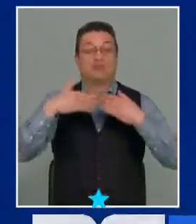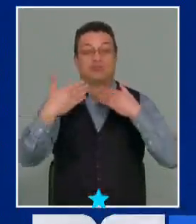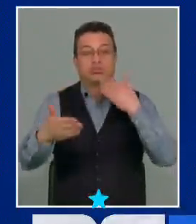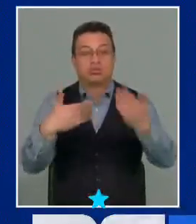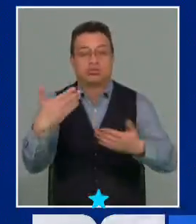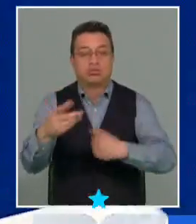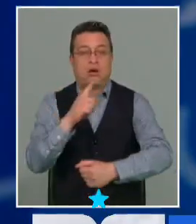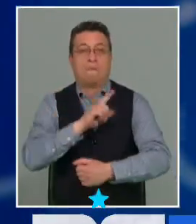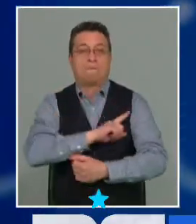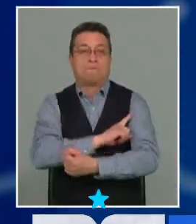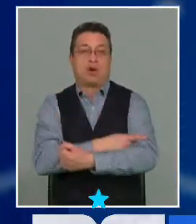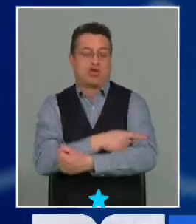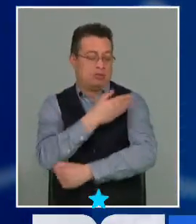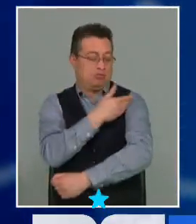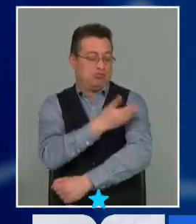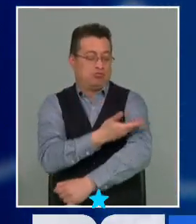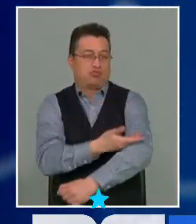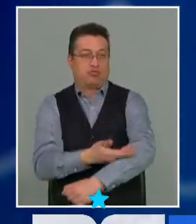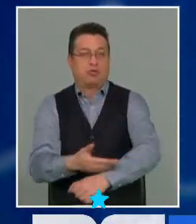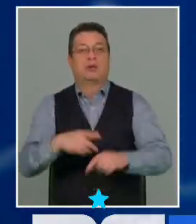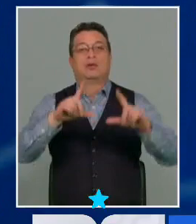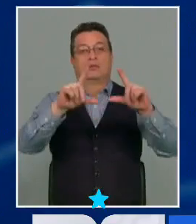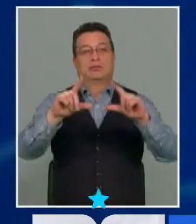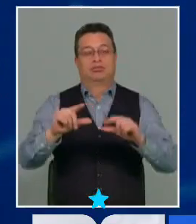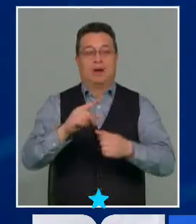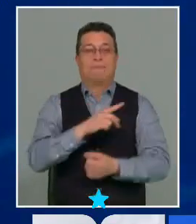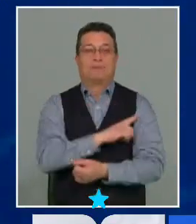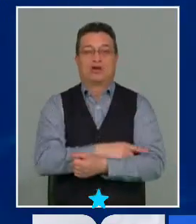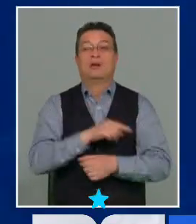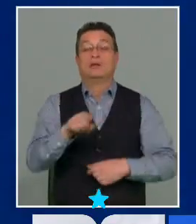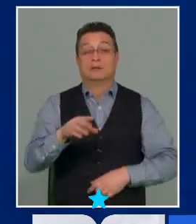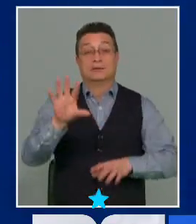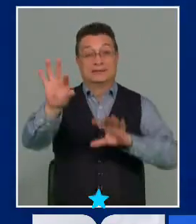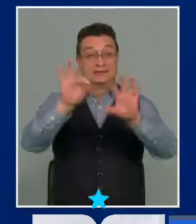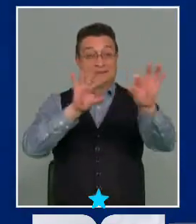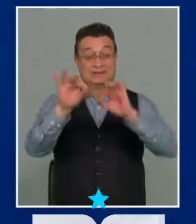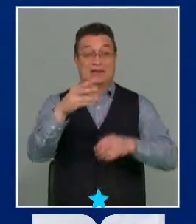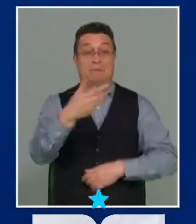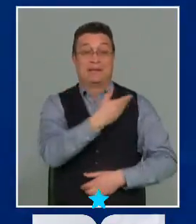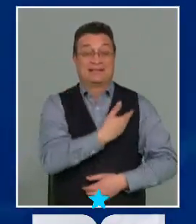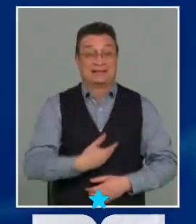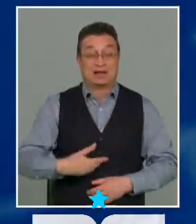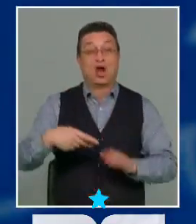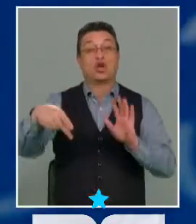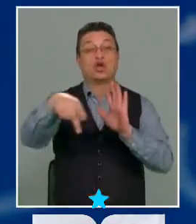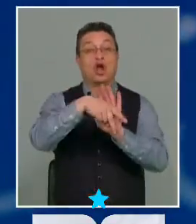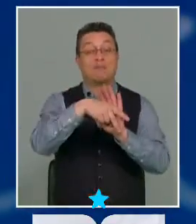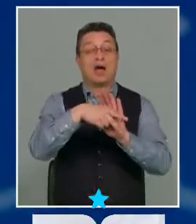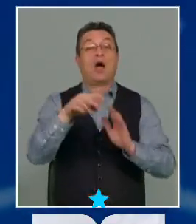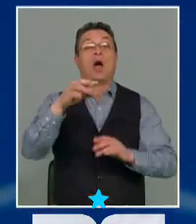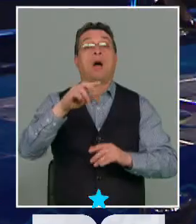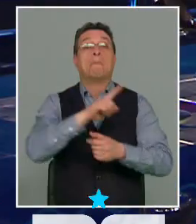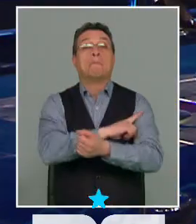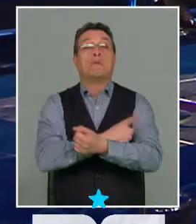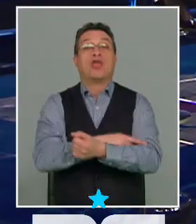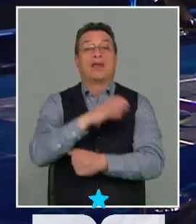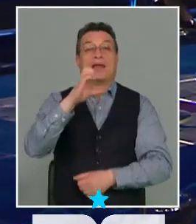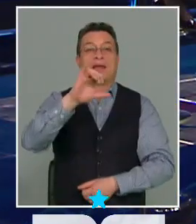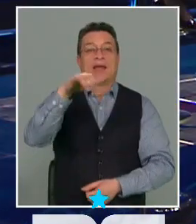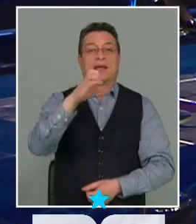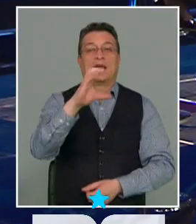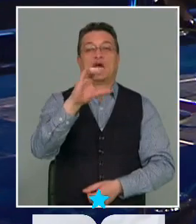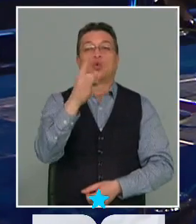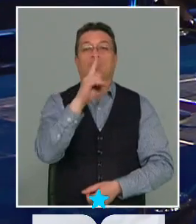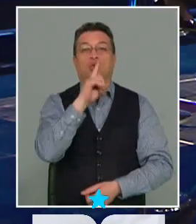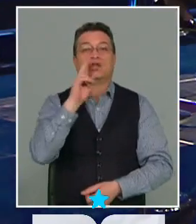región, y por lo tanto también se empieza a atenuar. Vamos con la elección presidencial. También la norma que tiene que ver con el Poder Ejecutivo, en este caso, y que está en la propuesta.